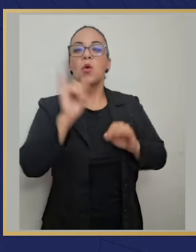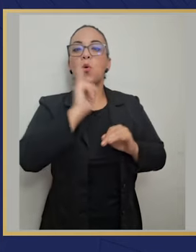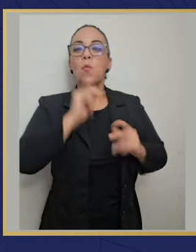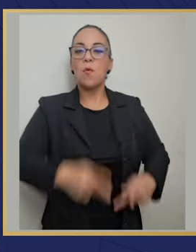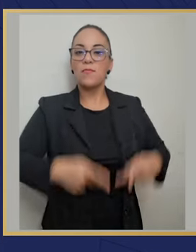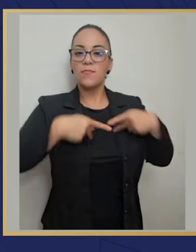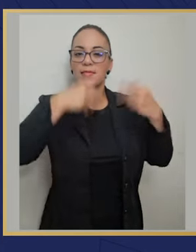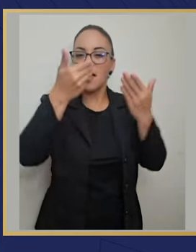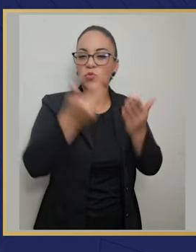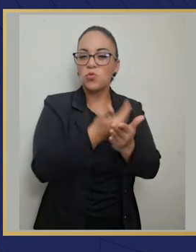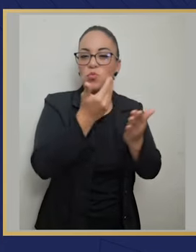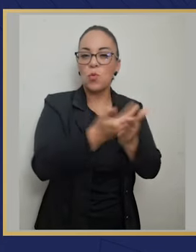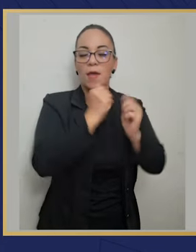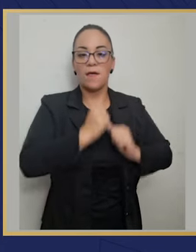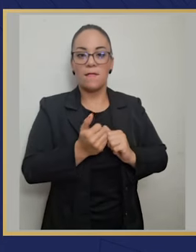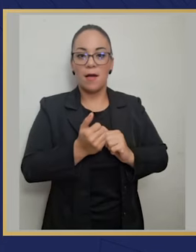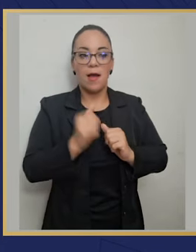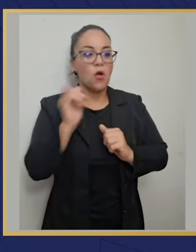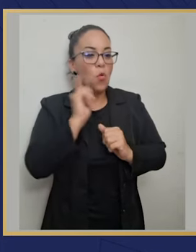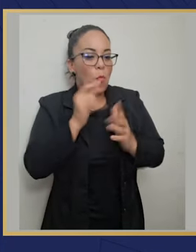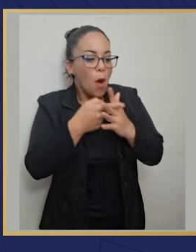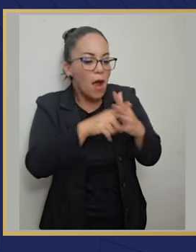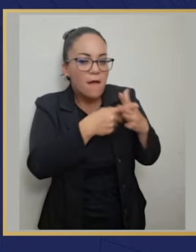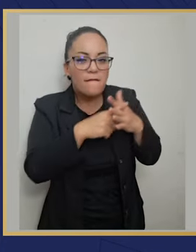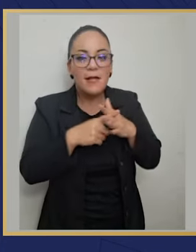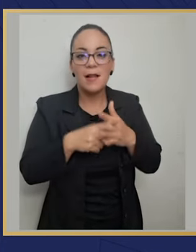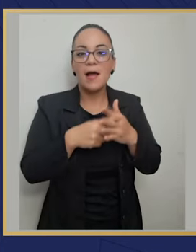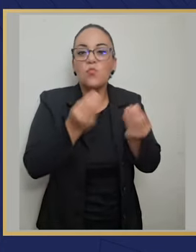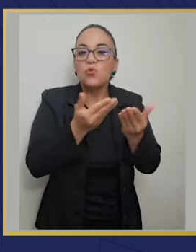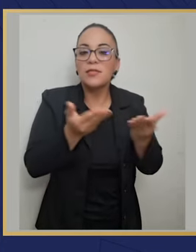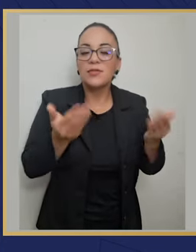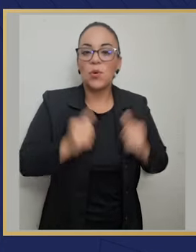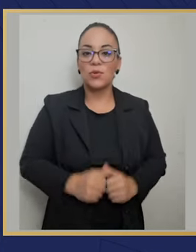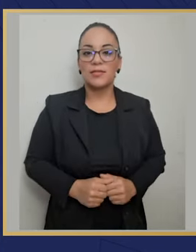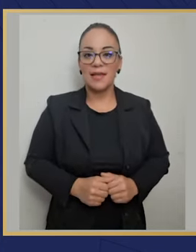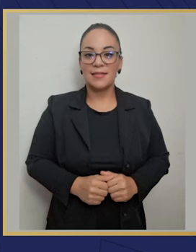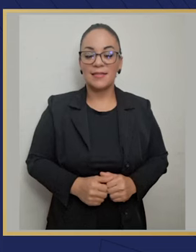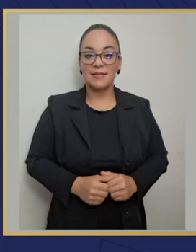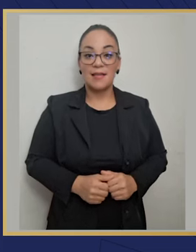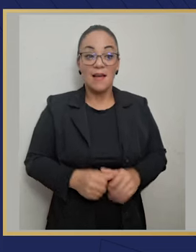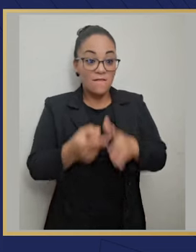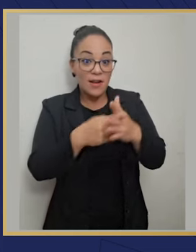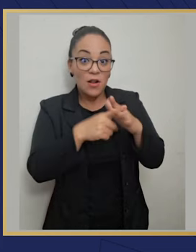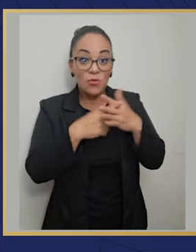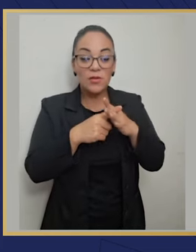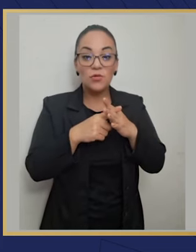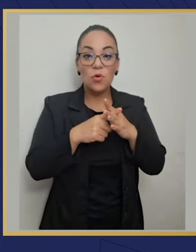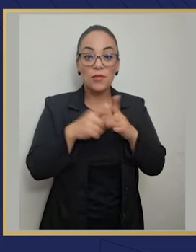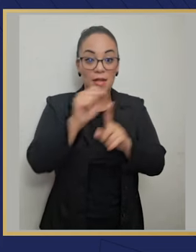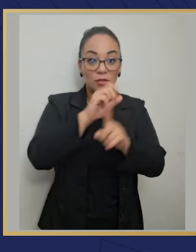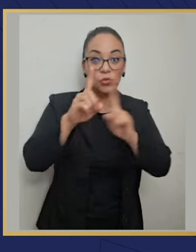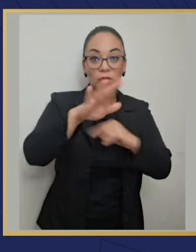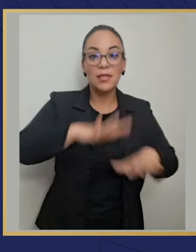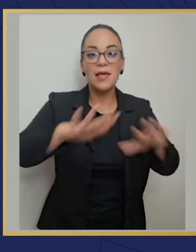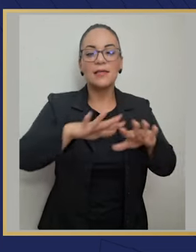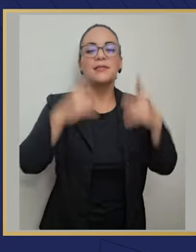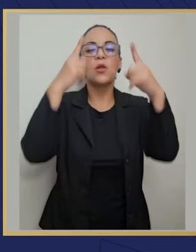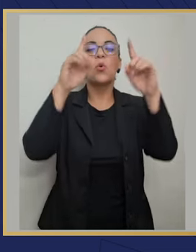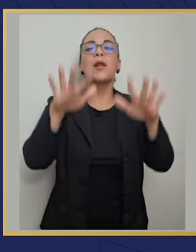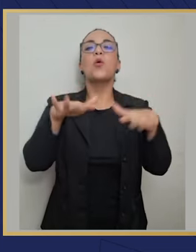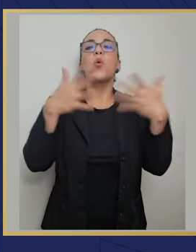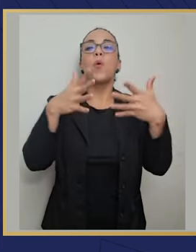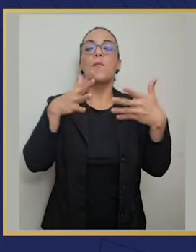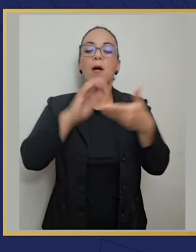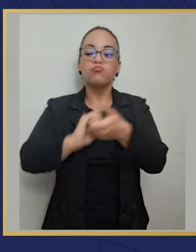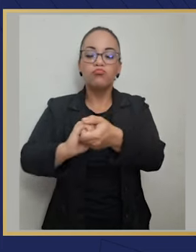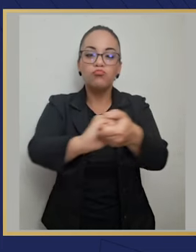ámbito cristiano nos invita como a una nueva vida a restablecer, a restaurar muchas cosas pero la restauración de una sociedad